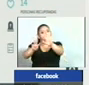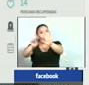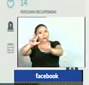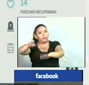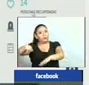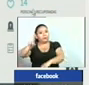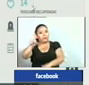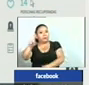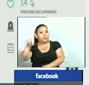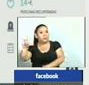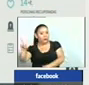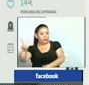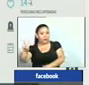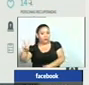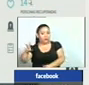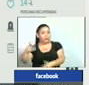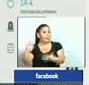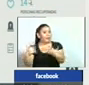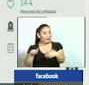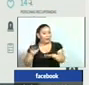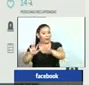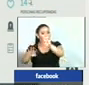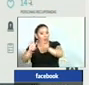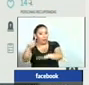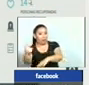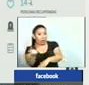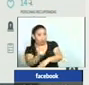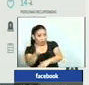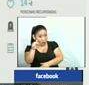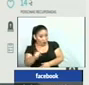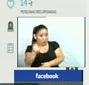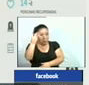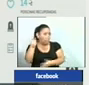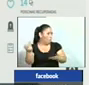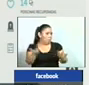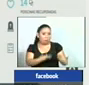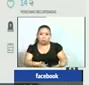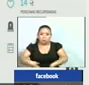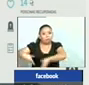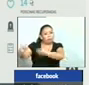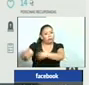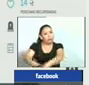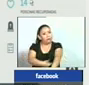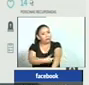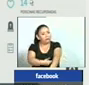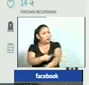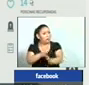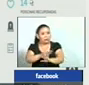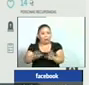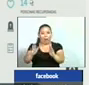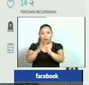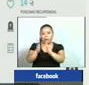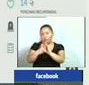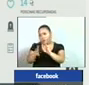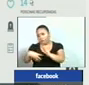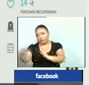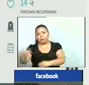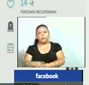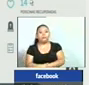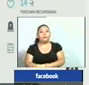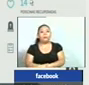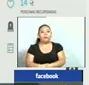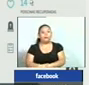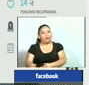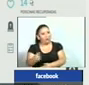298,112. 14 personas han recibido el alta en el transcurso de este día. Y también llama la atención que